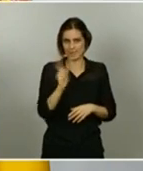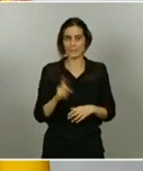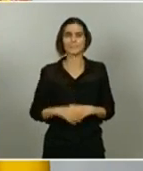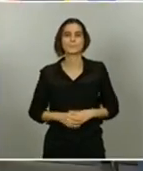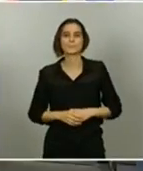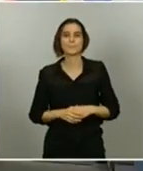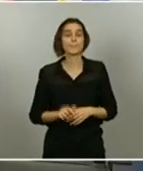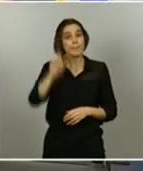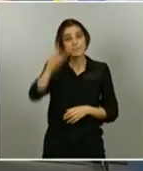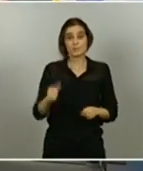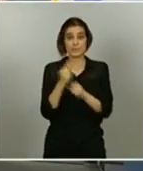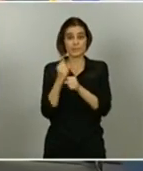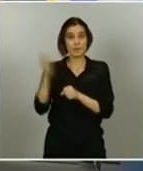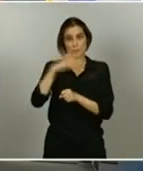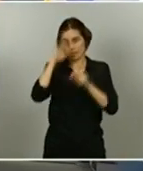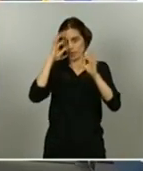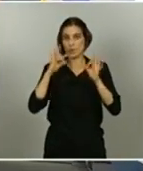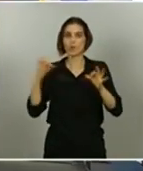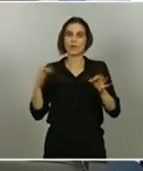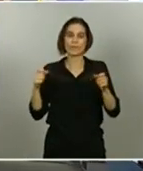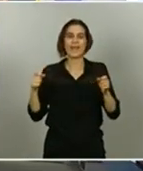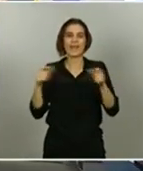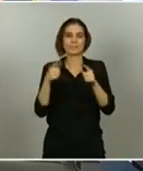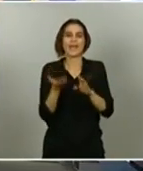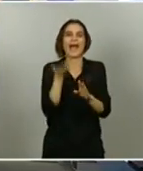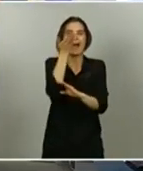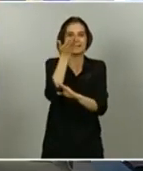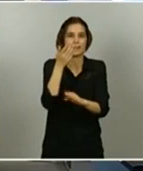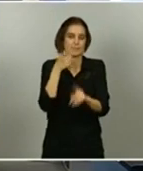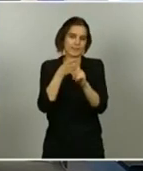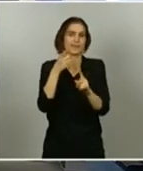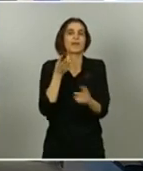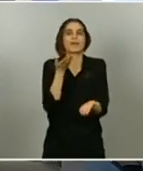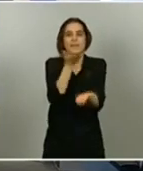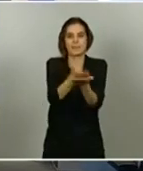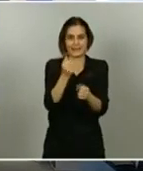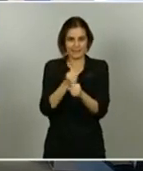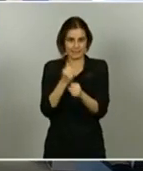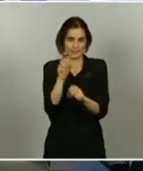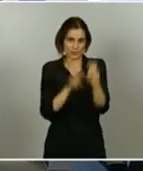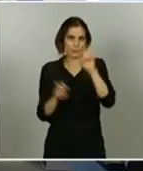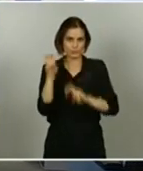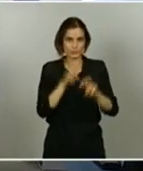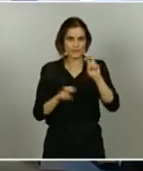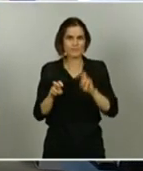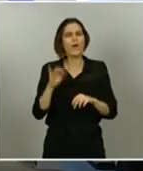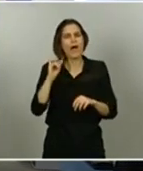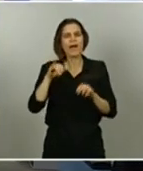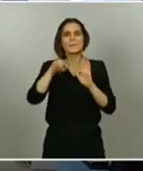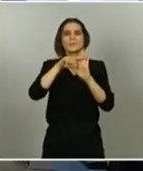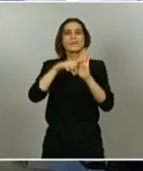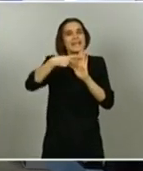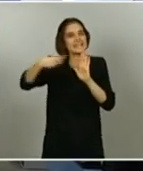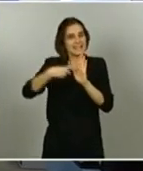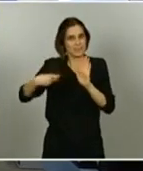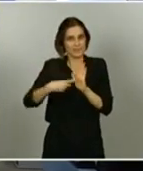lógicamente, estar dados de alta como demandantes de empleo. Se establecen, no obstante, algunas excepciones para colectivos como